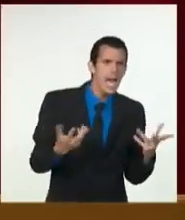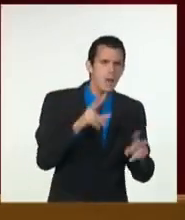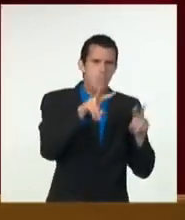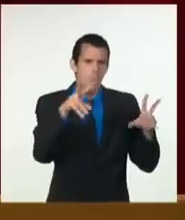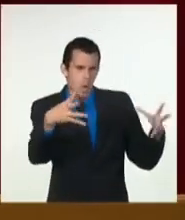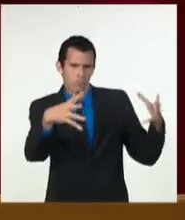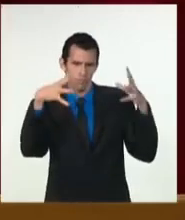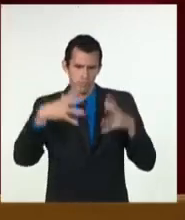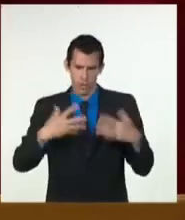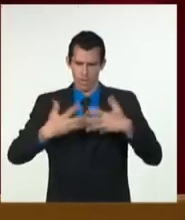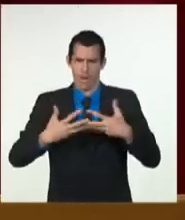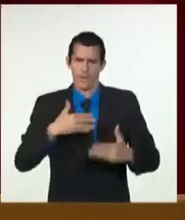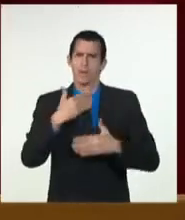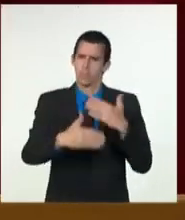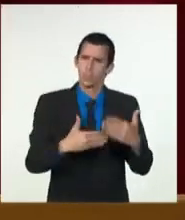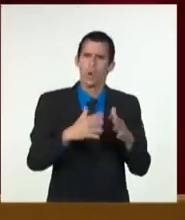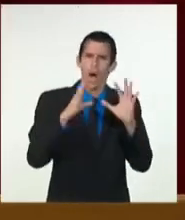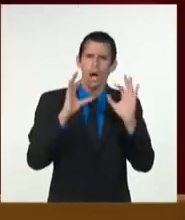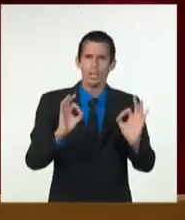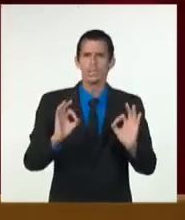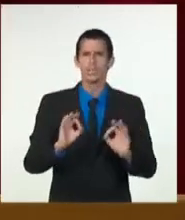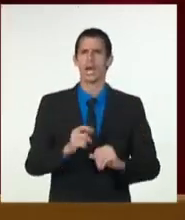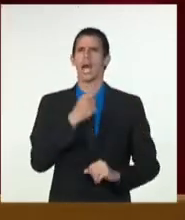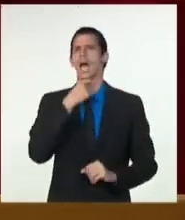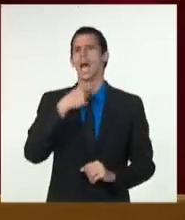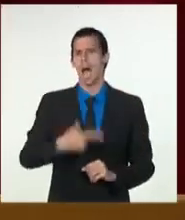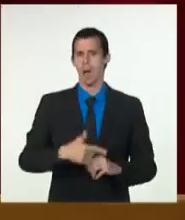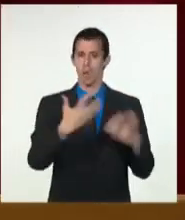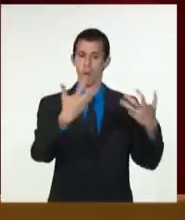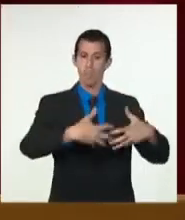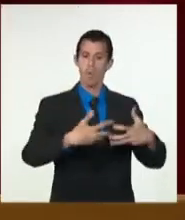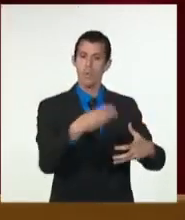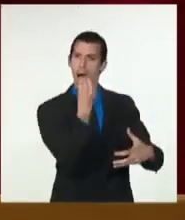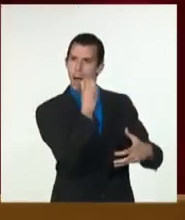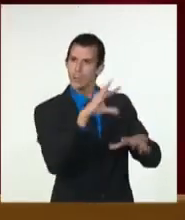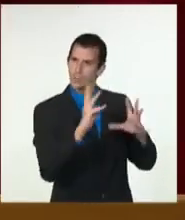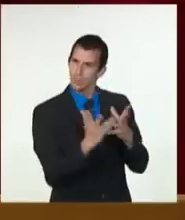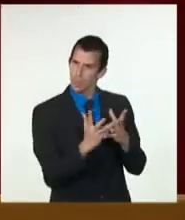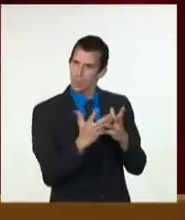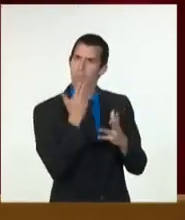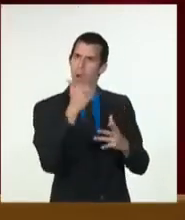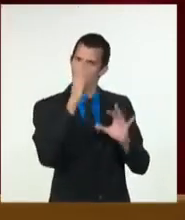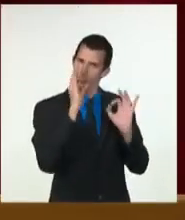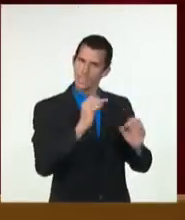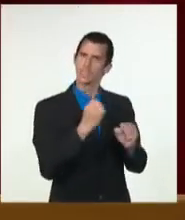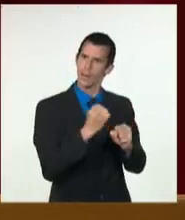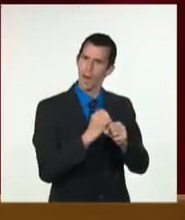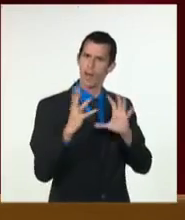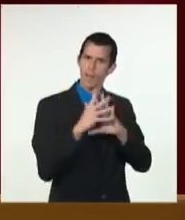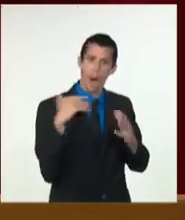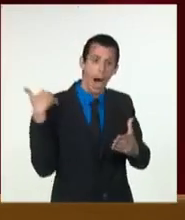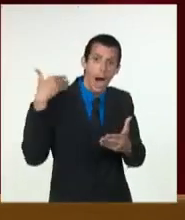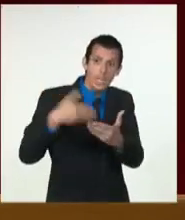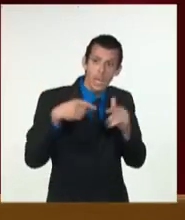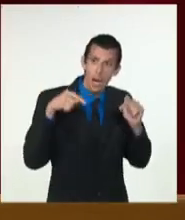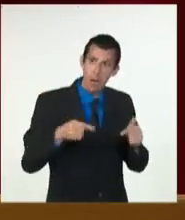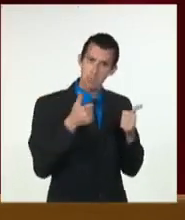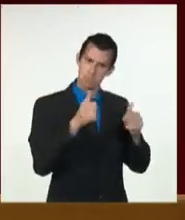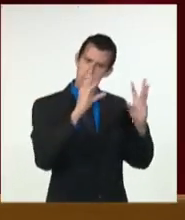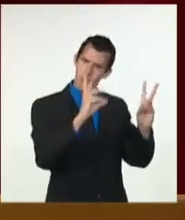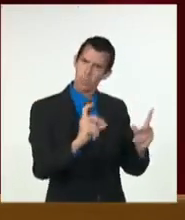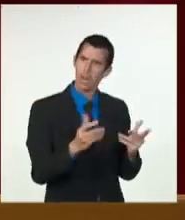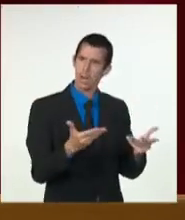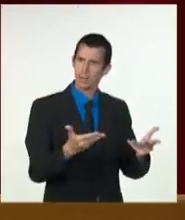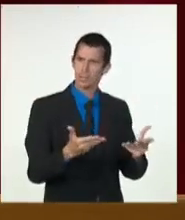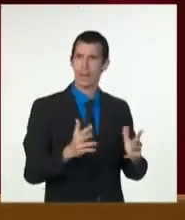dinamismo en el sector de la producción de alimentos. De este modo, aún en medio de la incertidumbre que hoy está